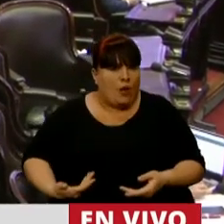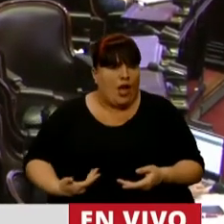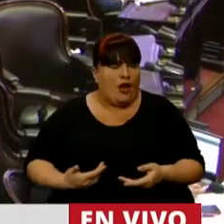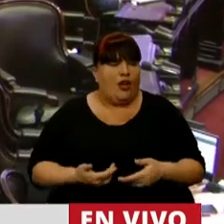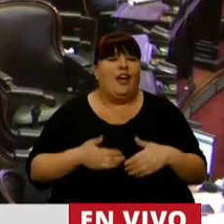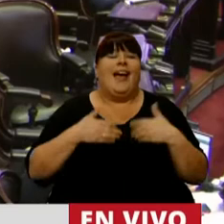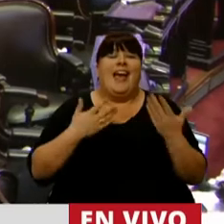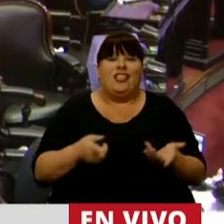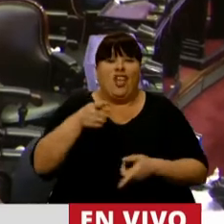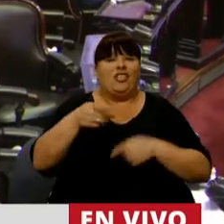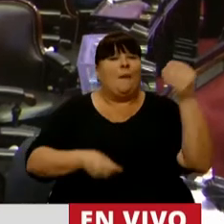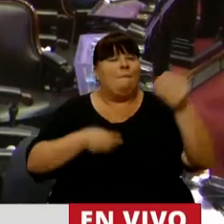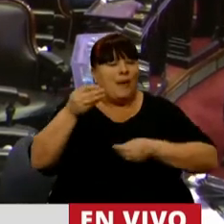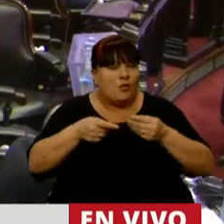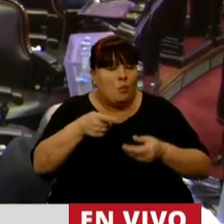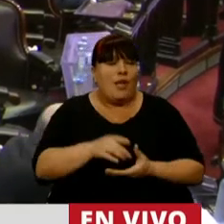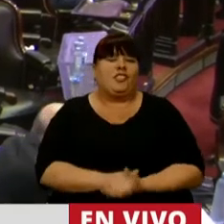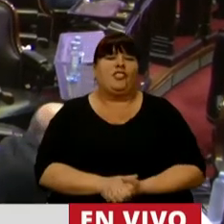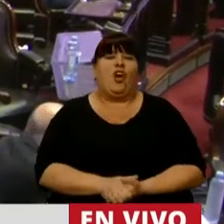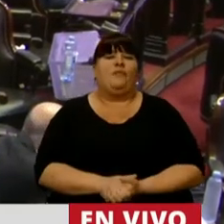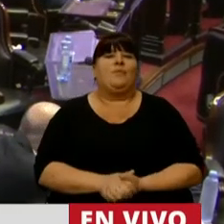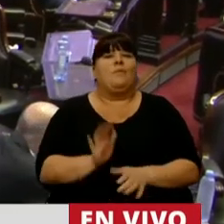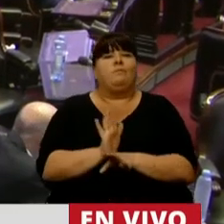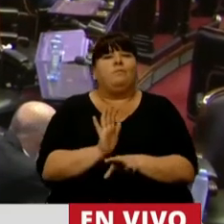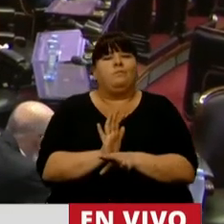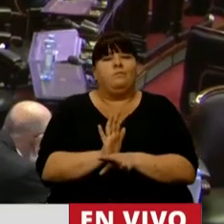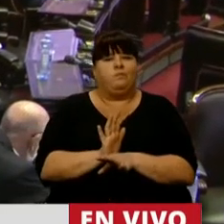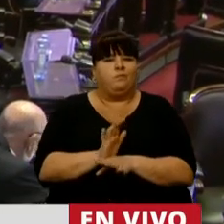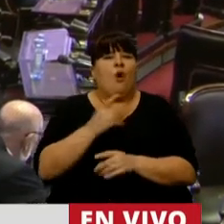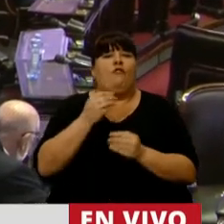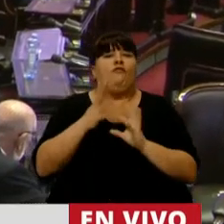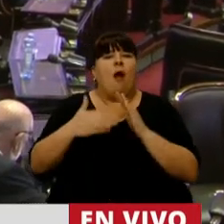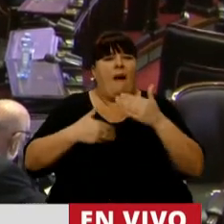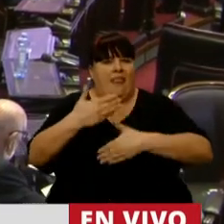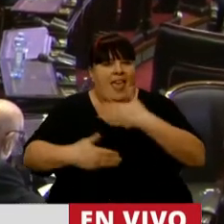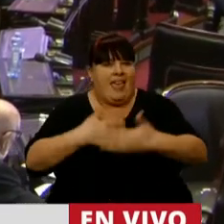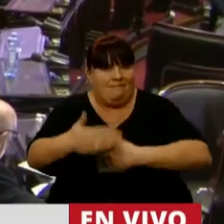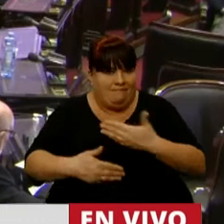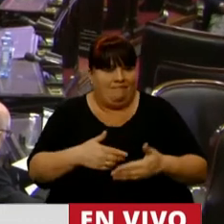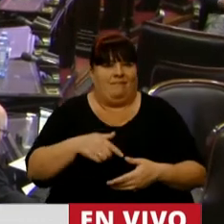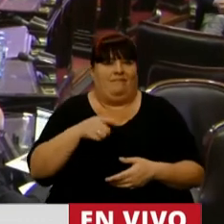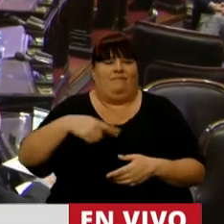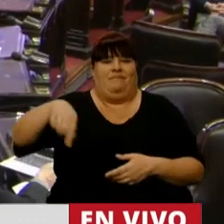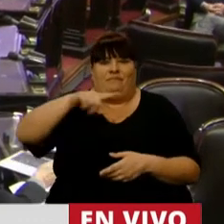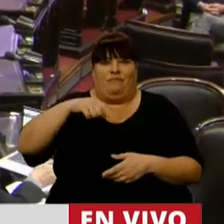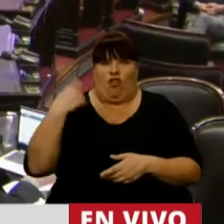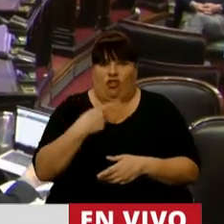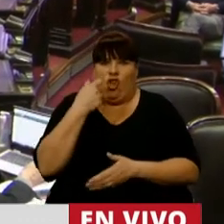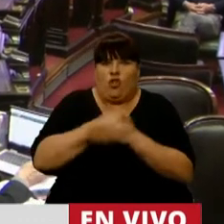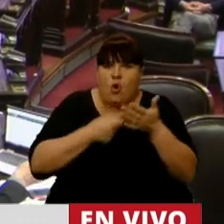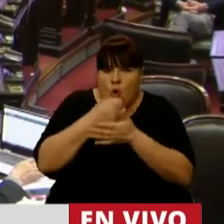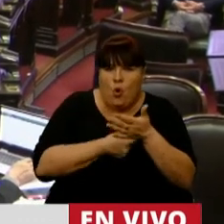Y entonces este presupuesto, señor presidente, viene a ser la hoja de ruta de quienes damos